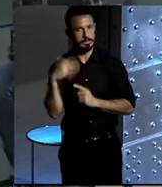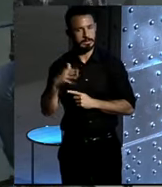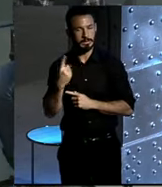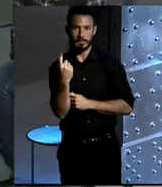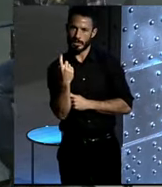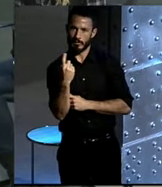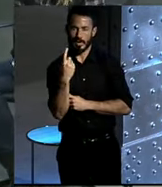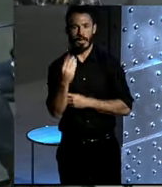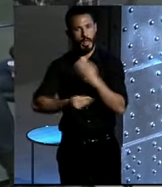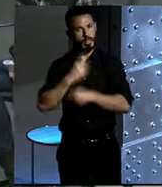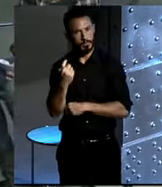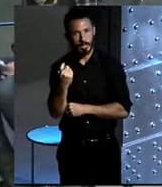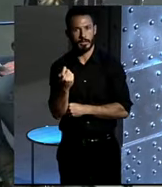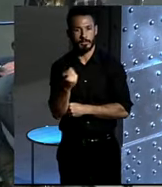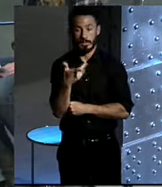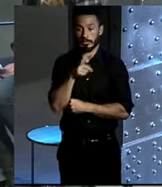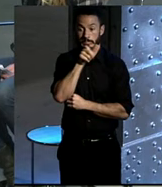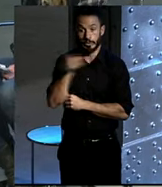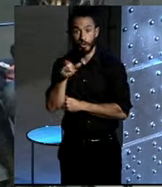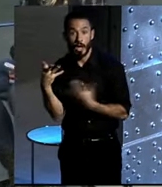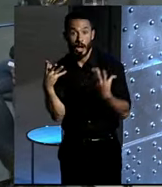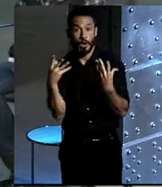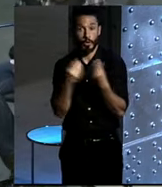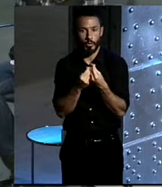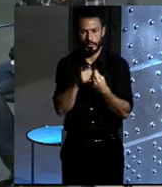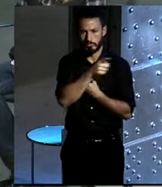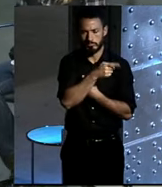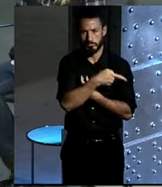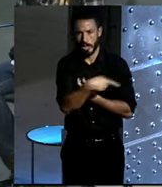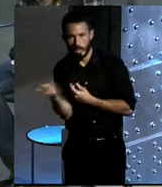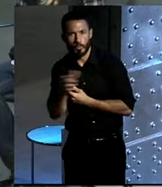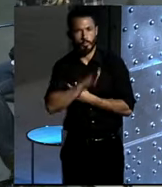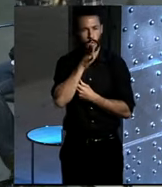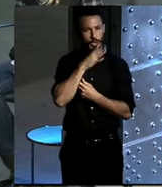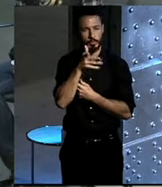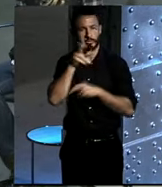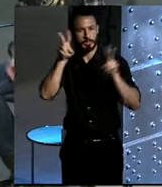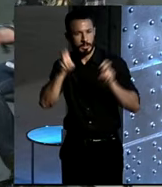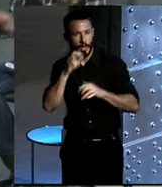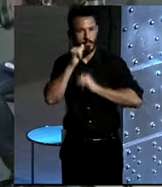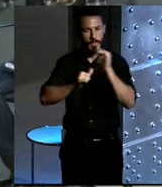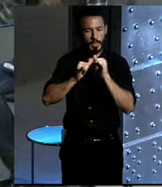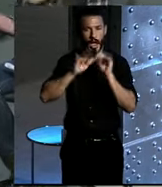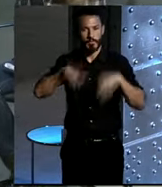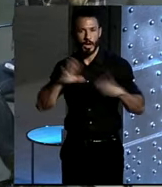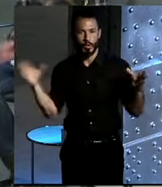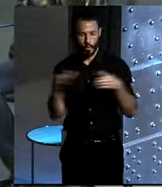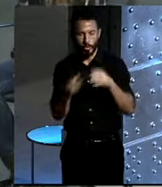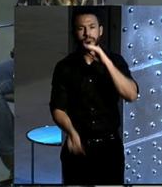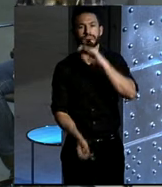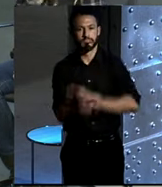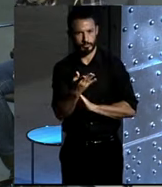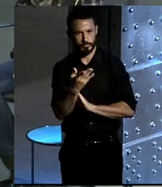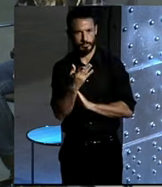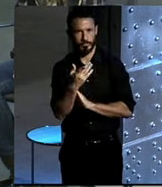bueno, junto a otra gente que por distintos motivos también tenía mucho interés en la cuestión, formamos un grupo heterogéneo en el